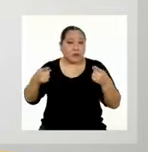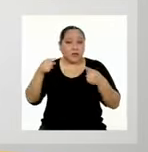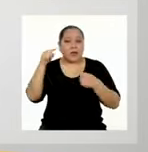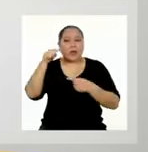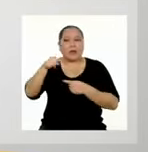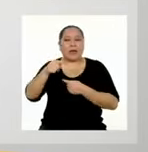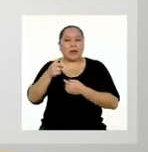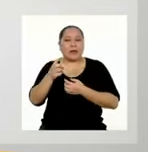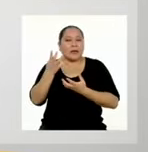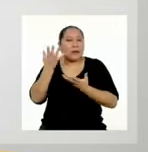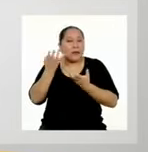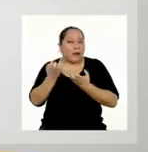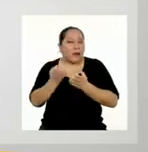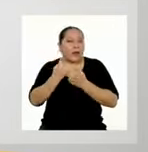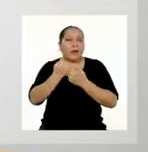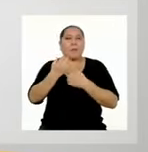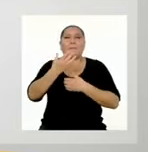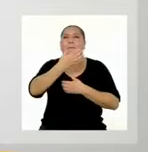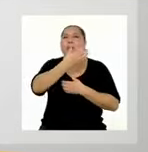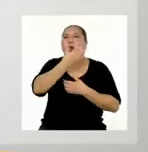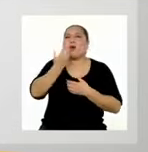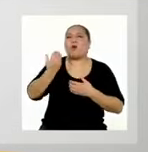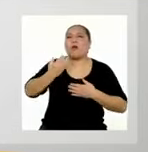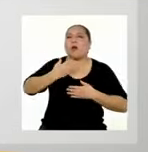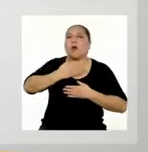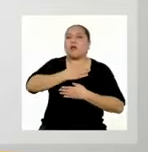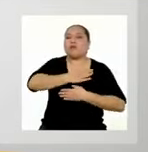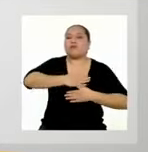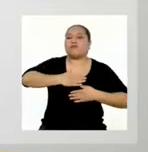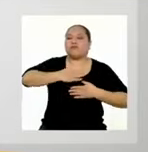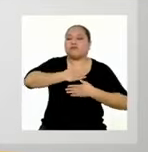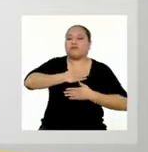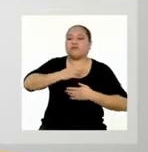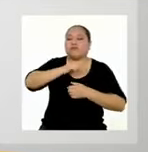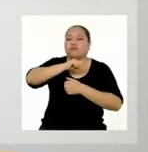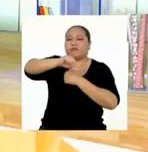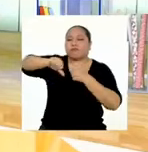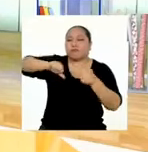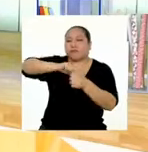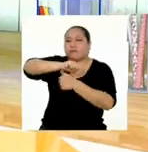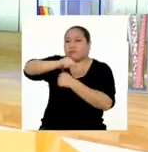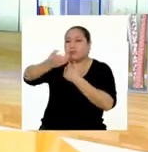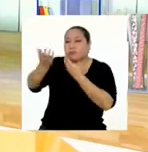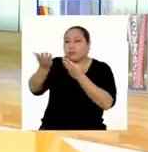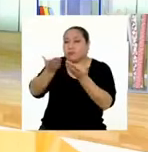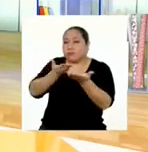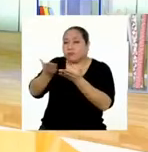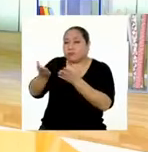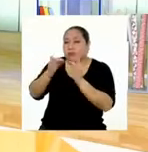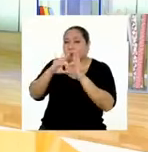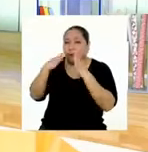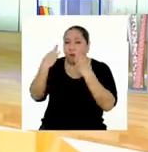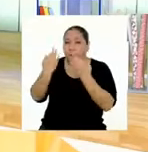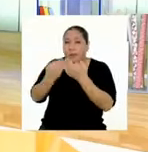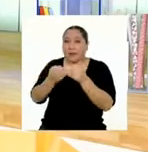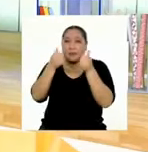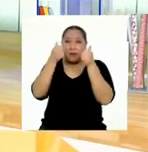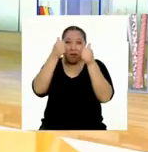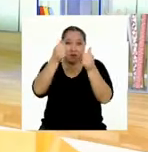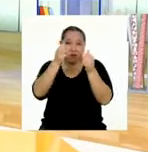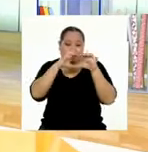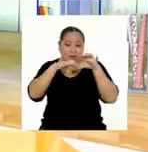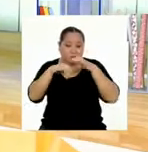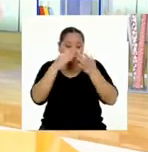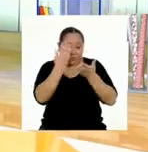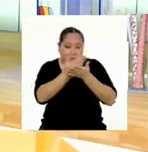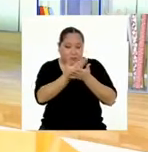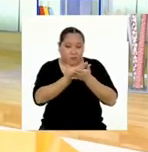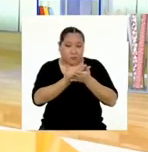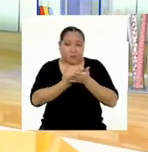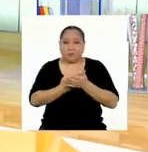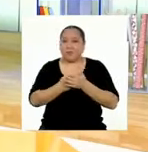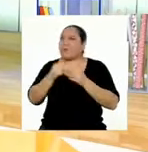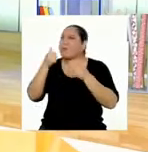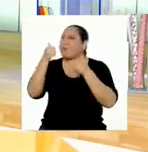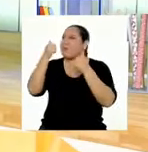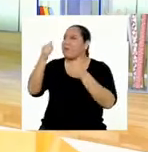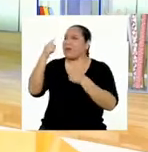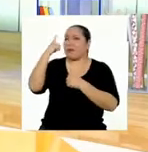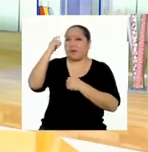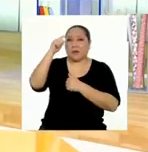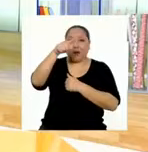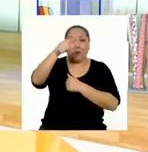busca mejorar la convivencia familiar esté bien elaborado? Muy buena pregunta para reflexionar, profesora.